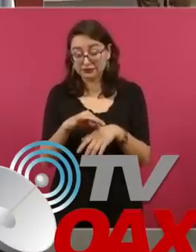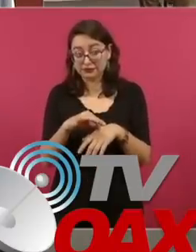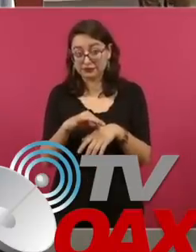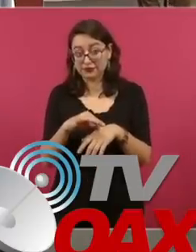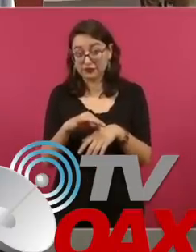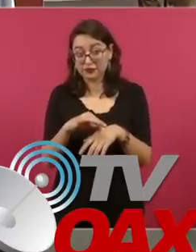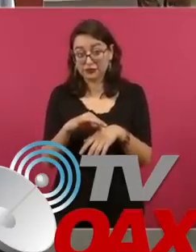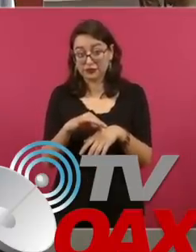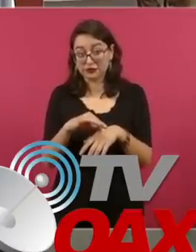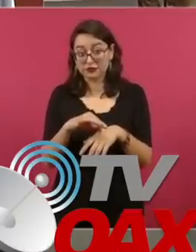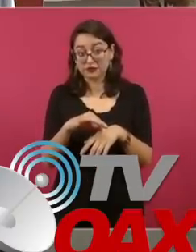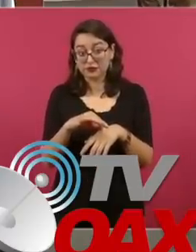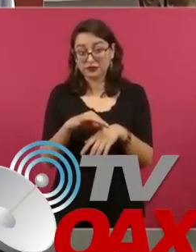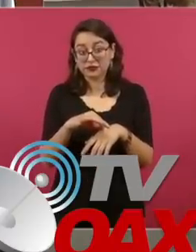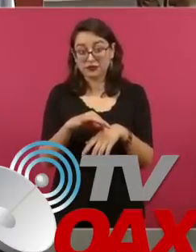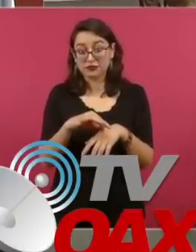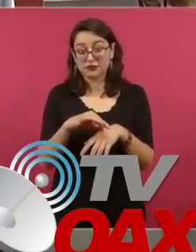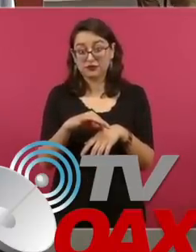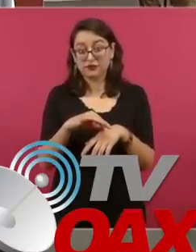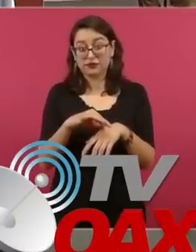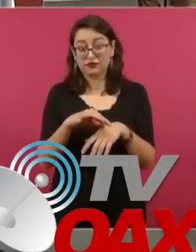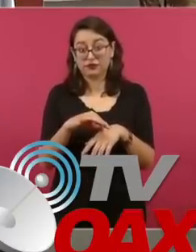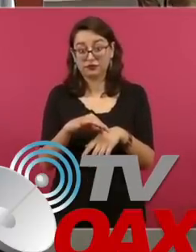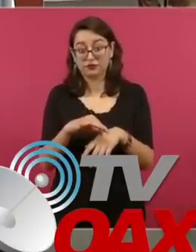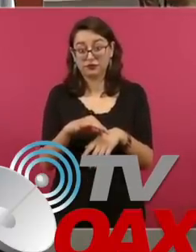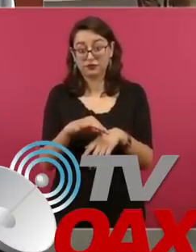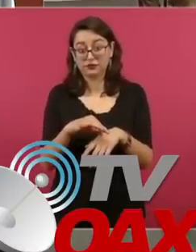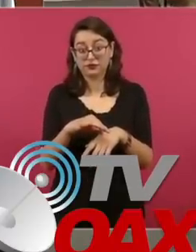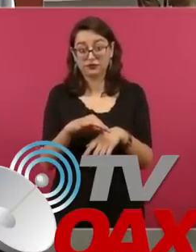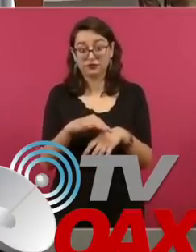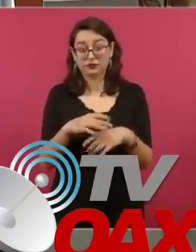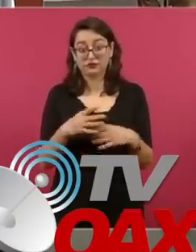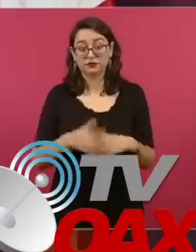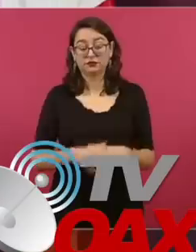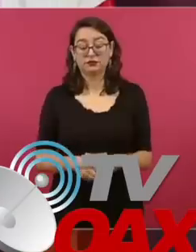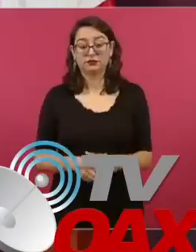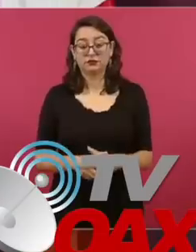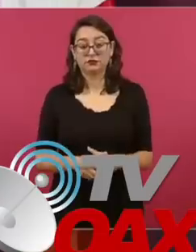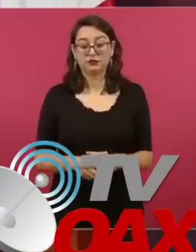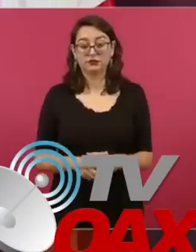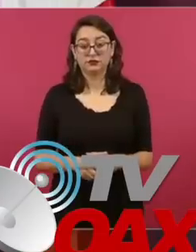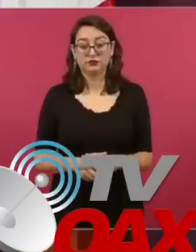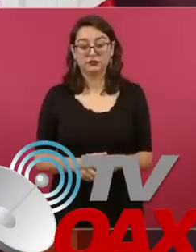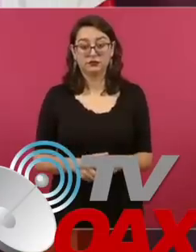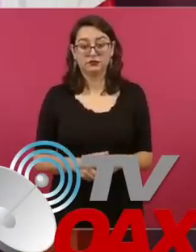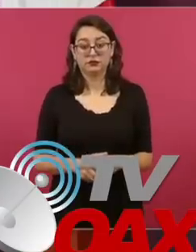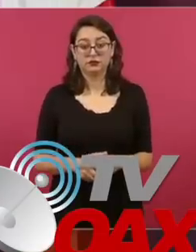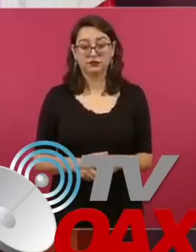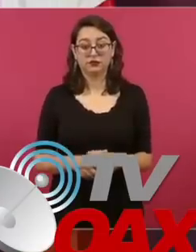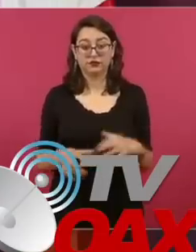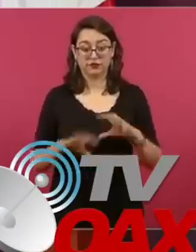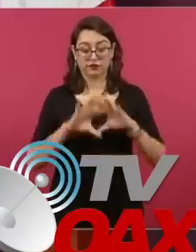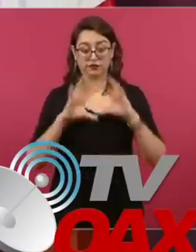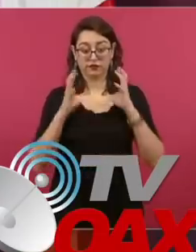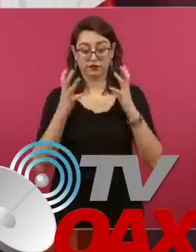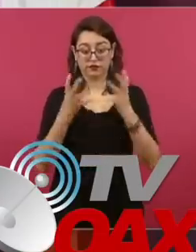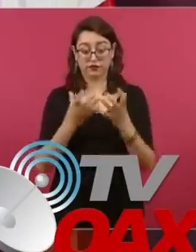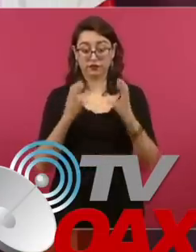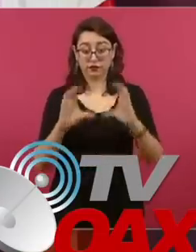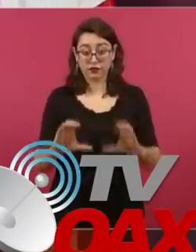el cambio ambiental